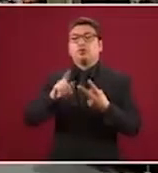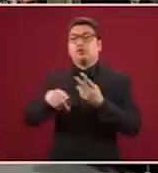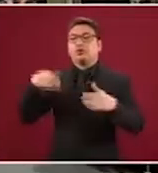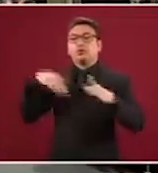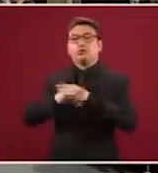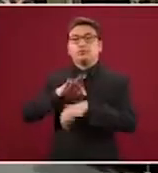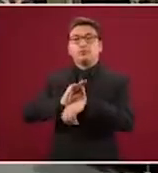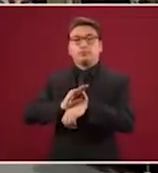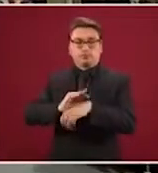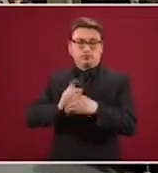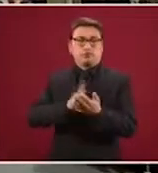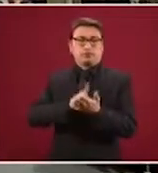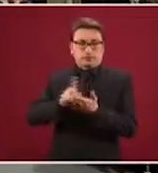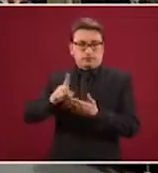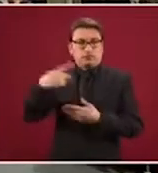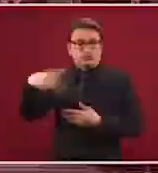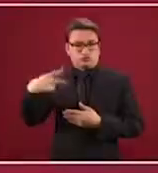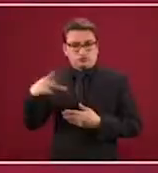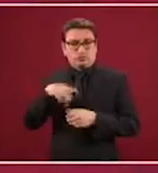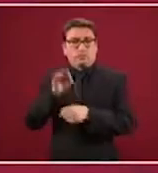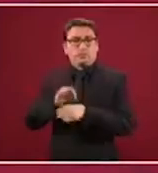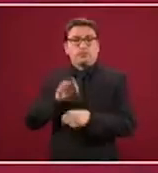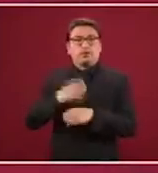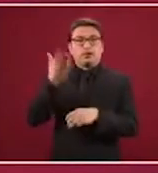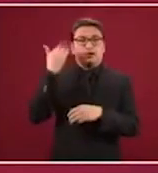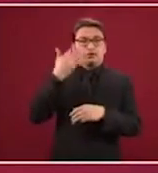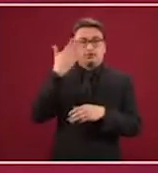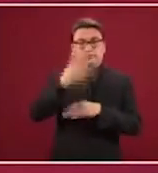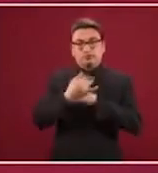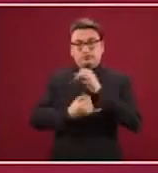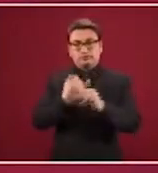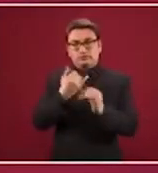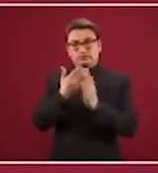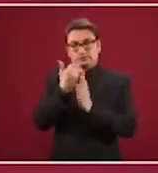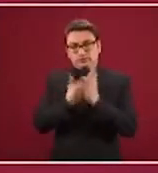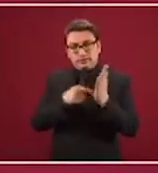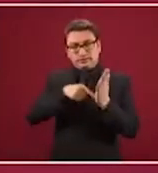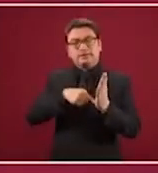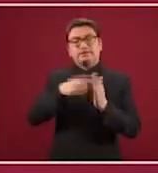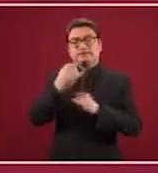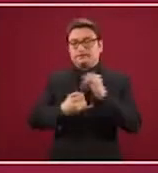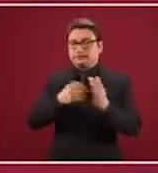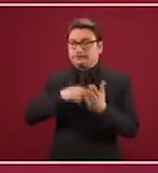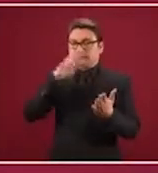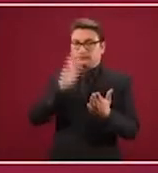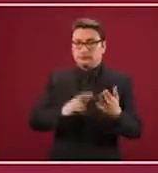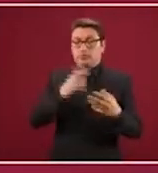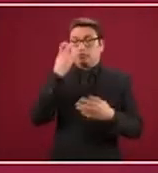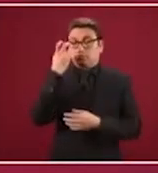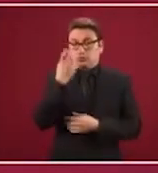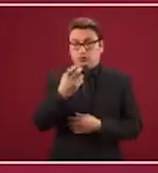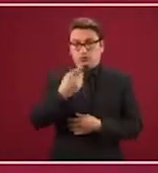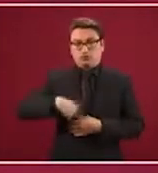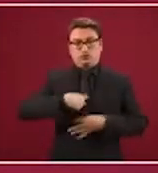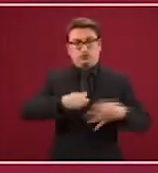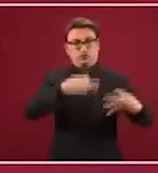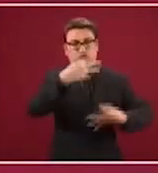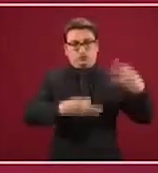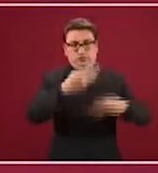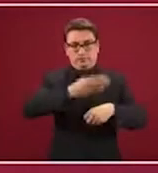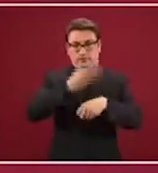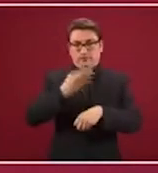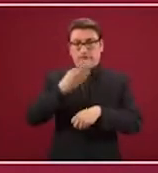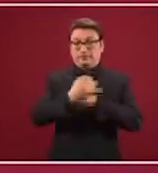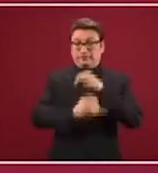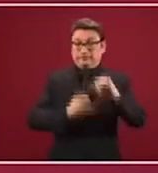derecho de asilo consagrado en todo el derecho internacional. Entonces, lo que estamos por eso pidiéndole a la Corte Penal Internacional